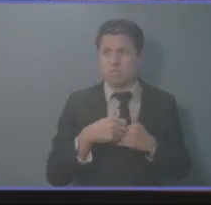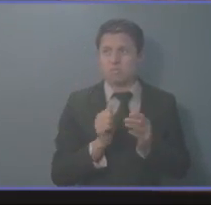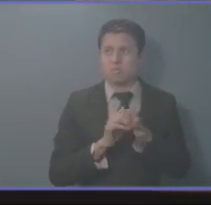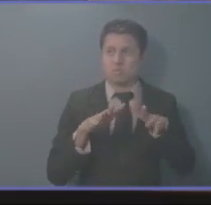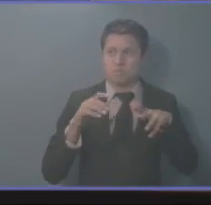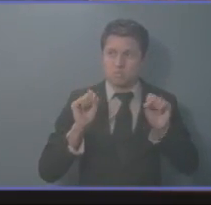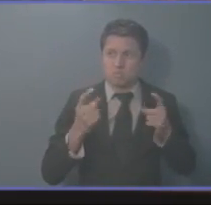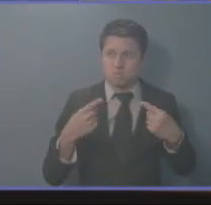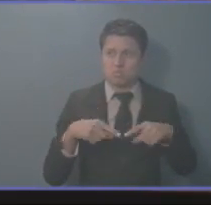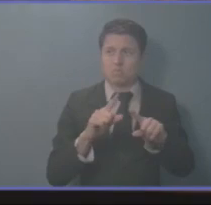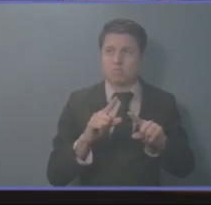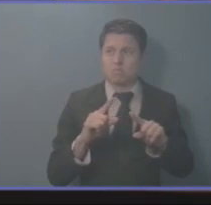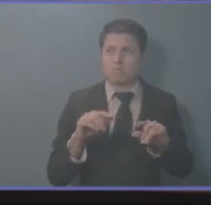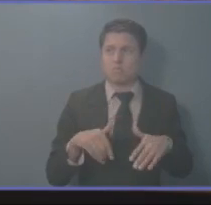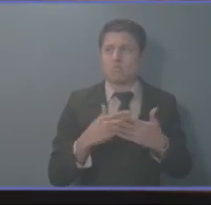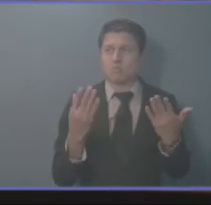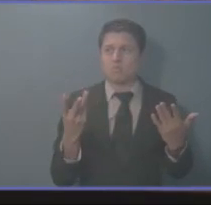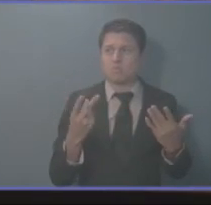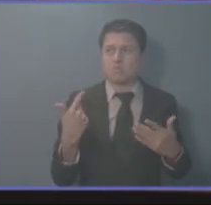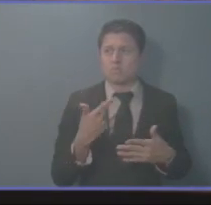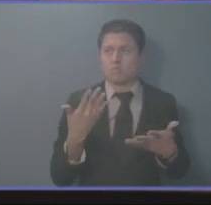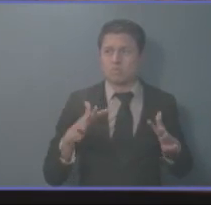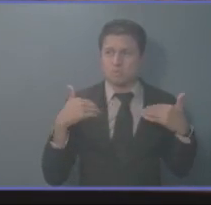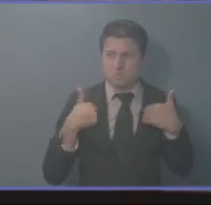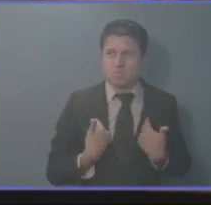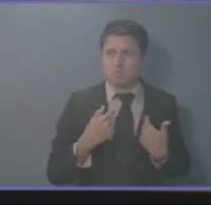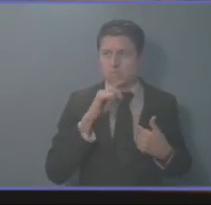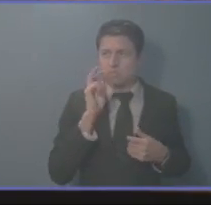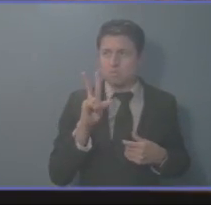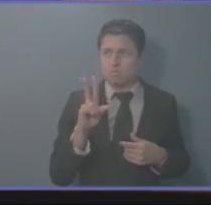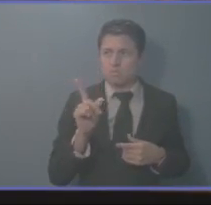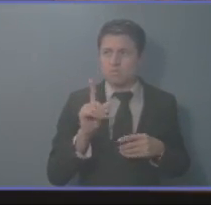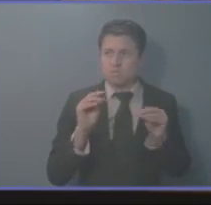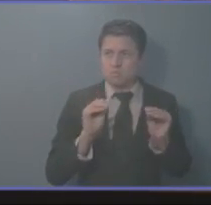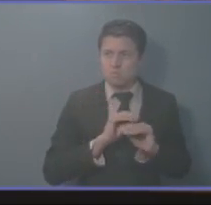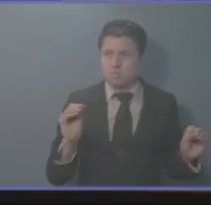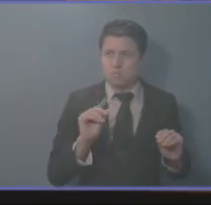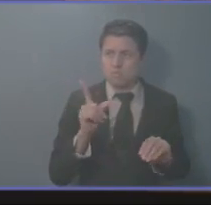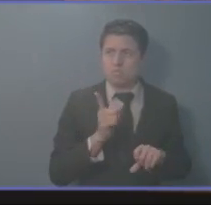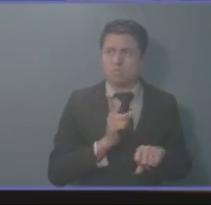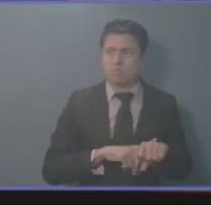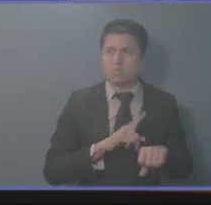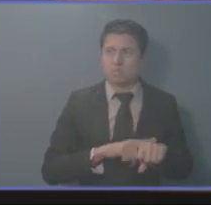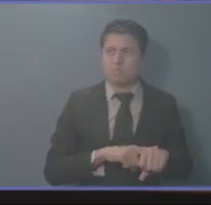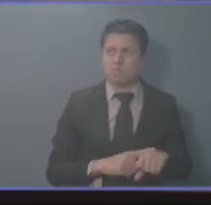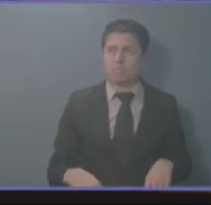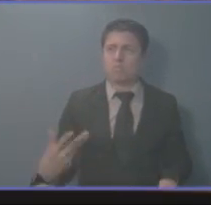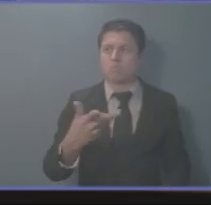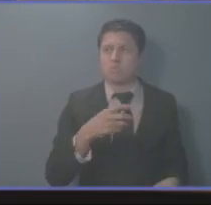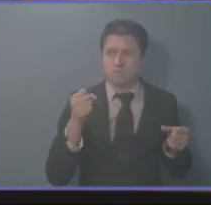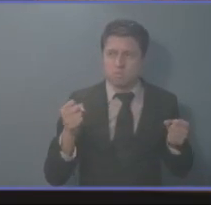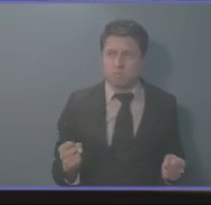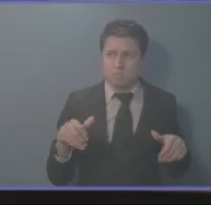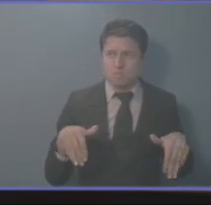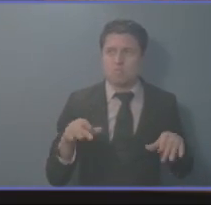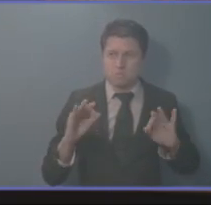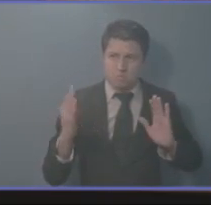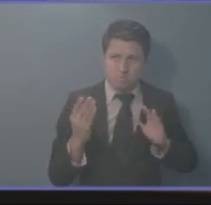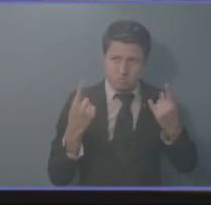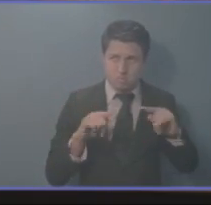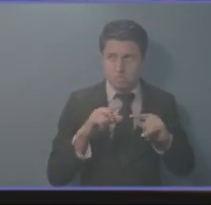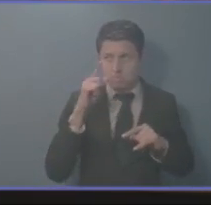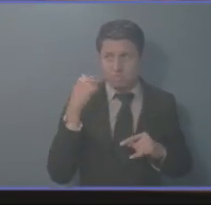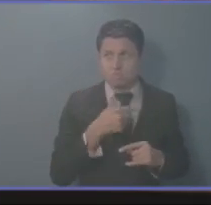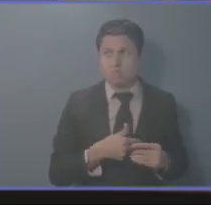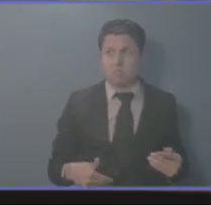puede continuar sin coro. Todos estamos cansados. El FMLN no se ha movido en ningún momento de nuestros curules. Y aquí vamos a seguir,